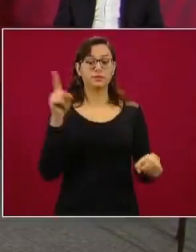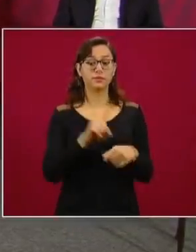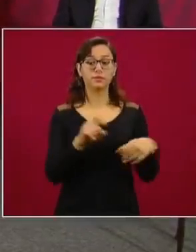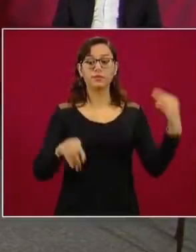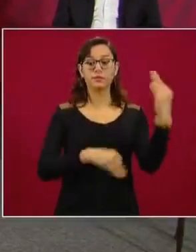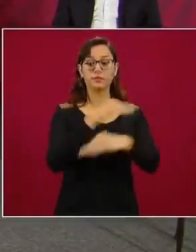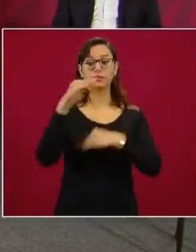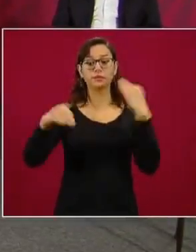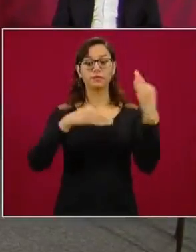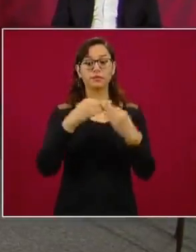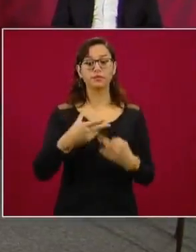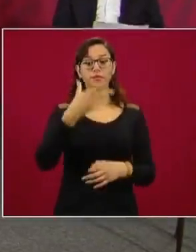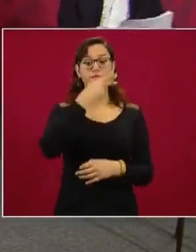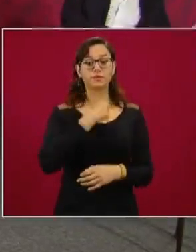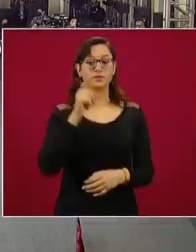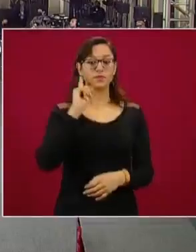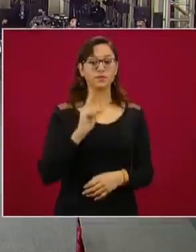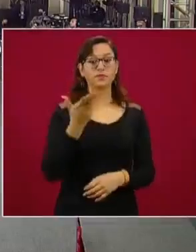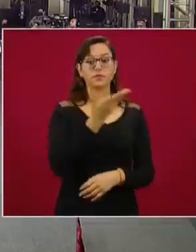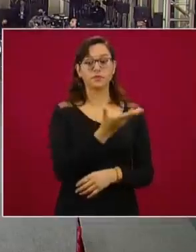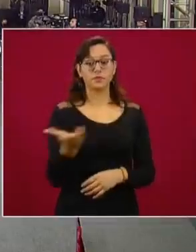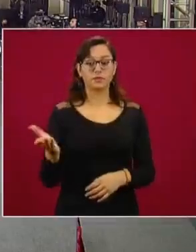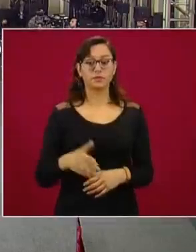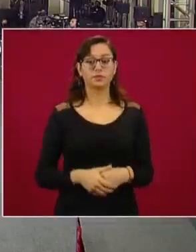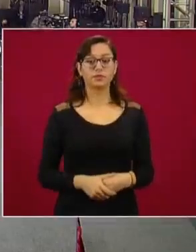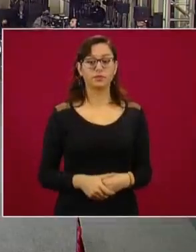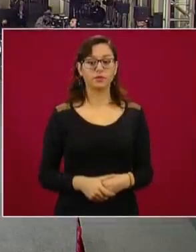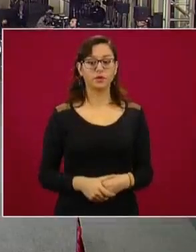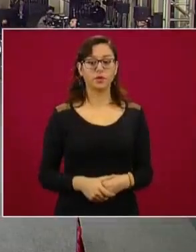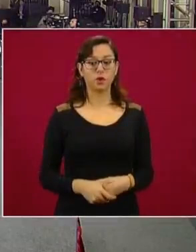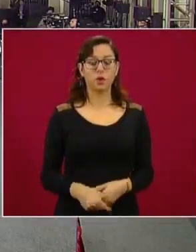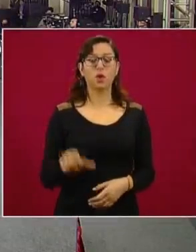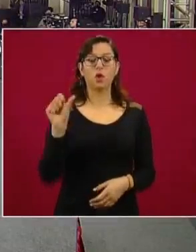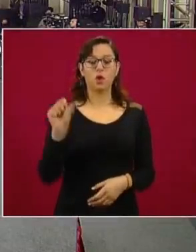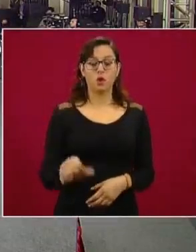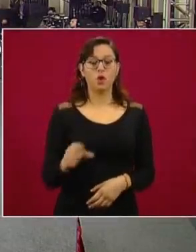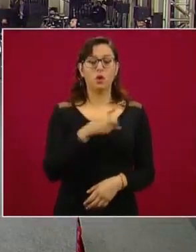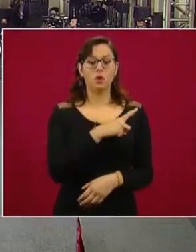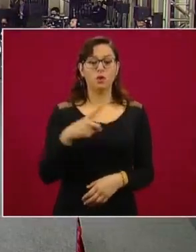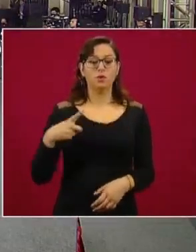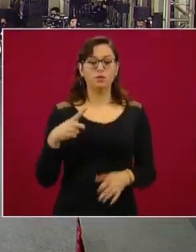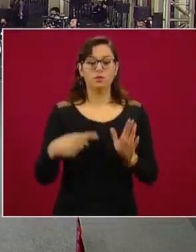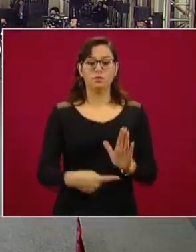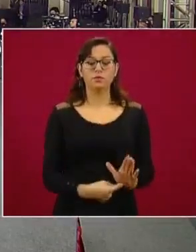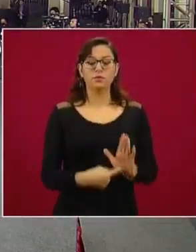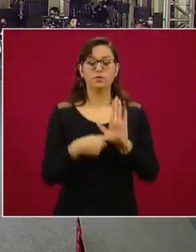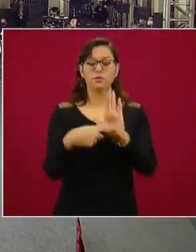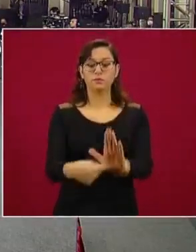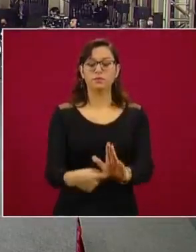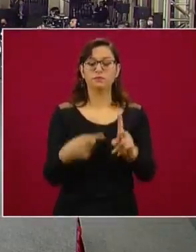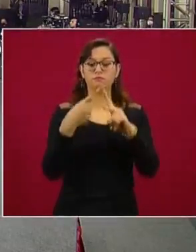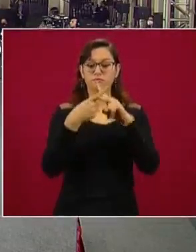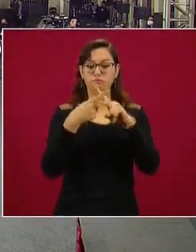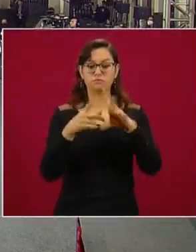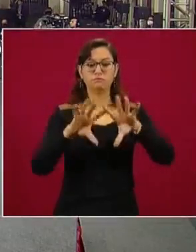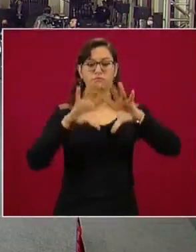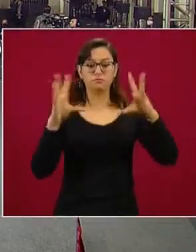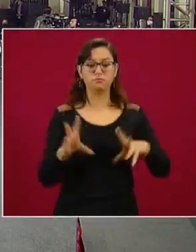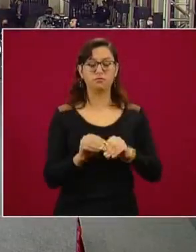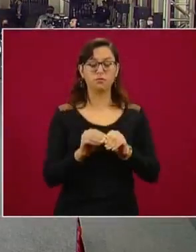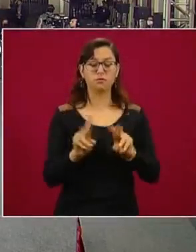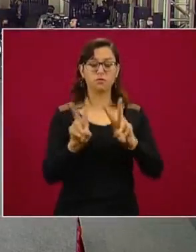El día de hoy nos corresponde presentar la estadística sobre incidencia